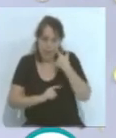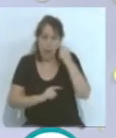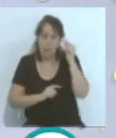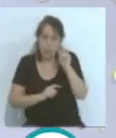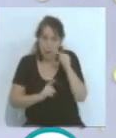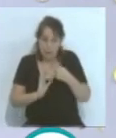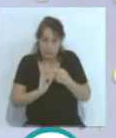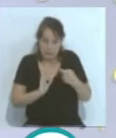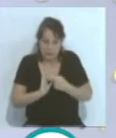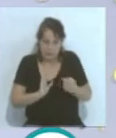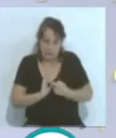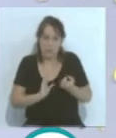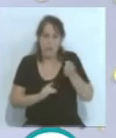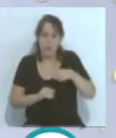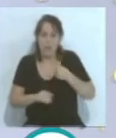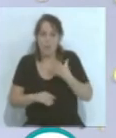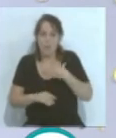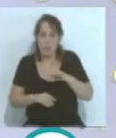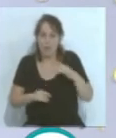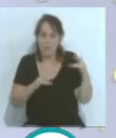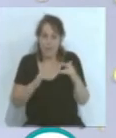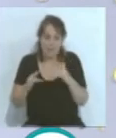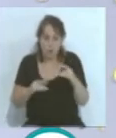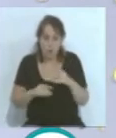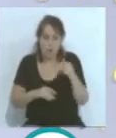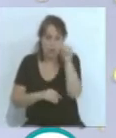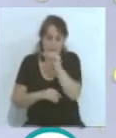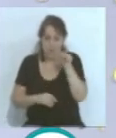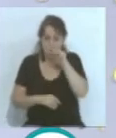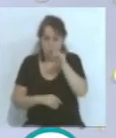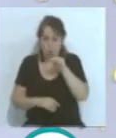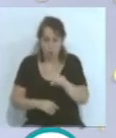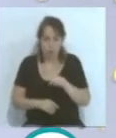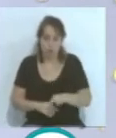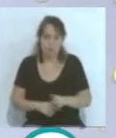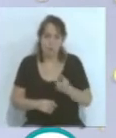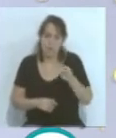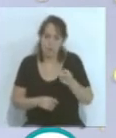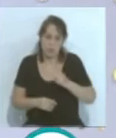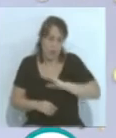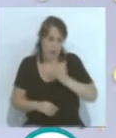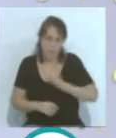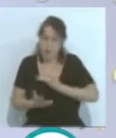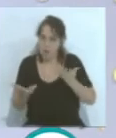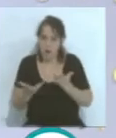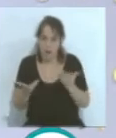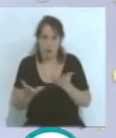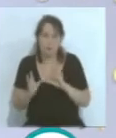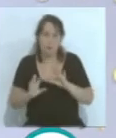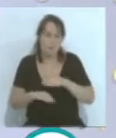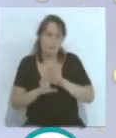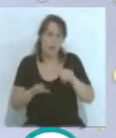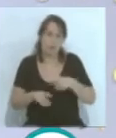en cualquier momento también se podía ir los dos partidos a la semana, que también eso ha hecho bastante daño, pero bueno, al final